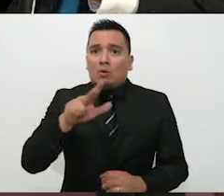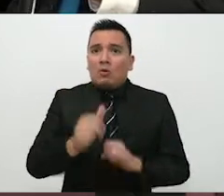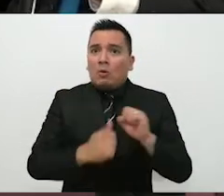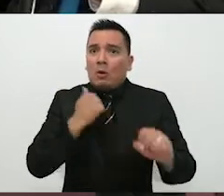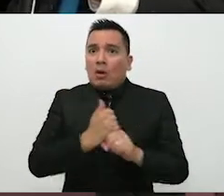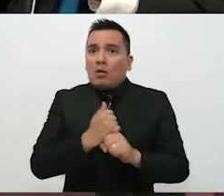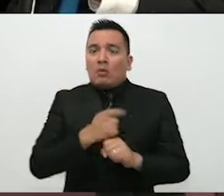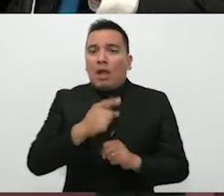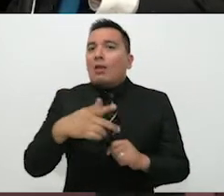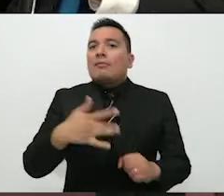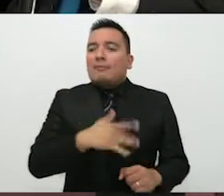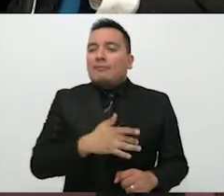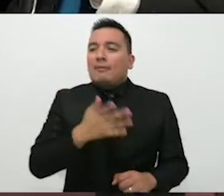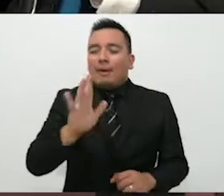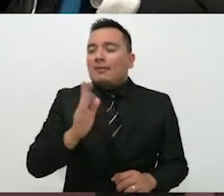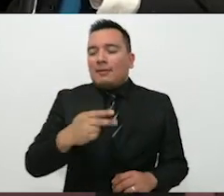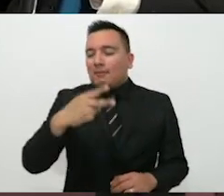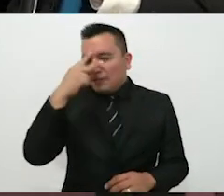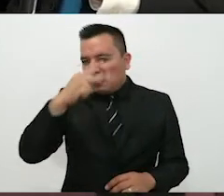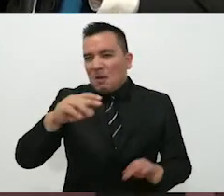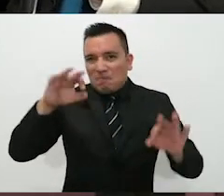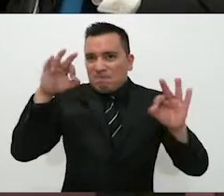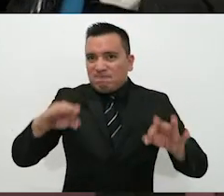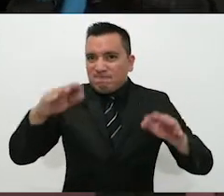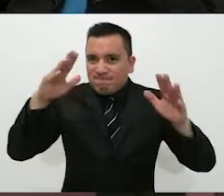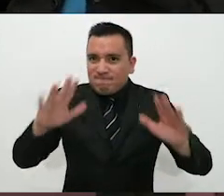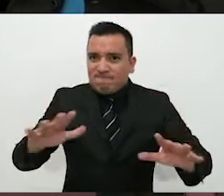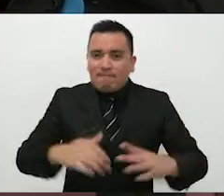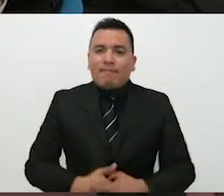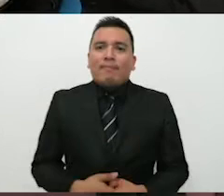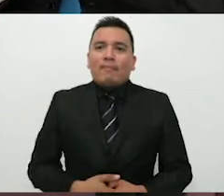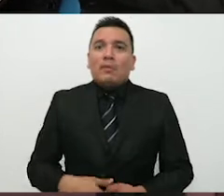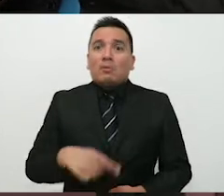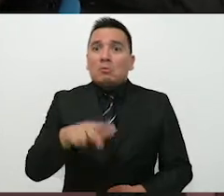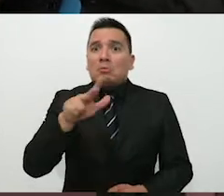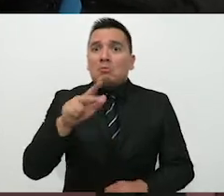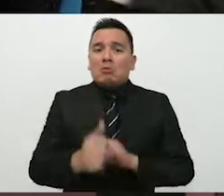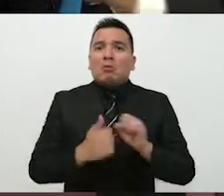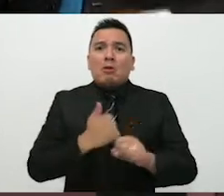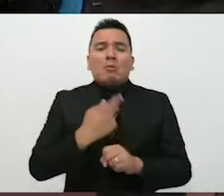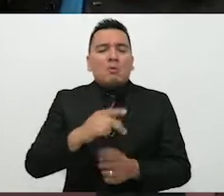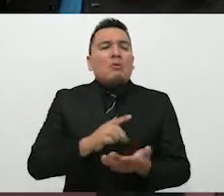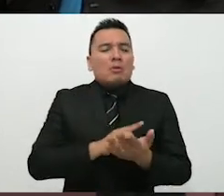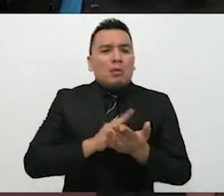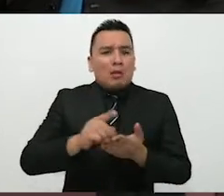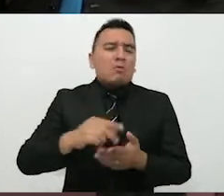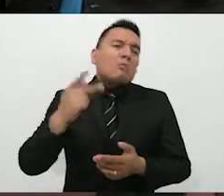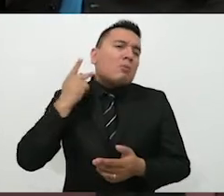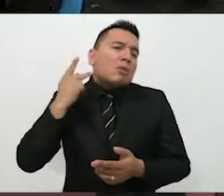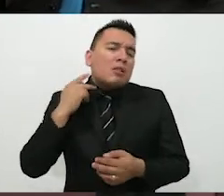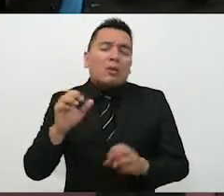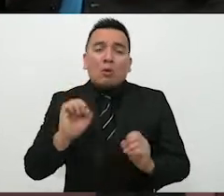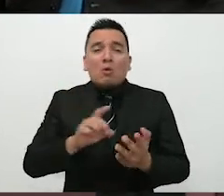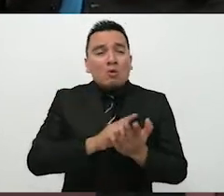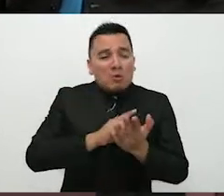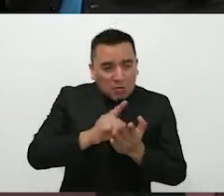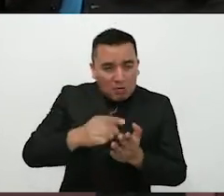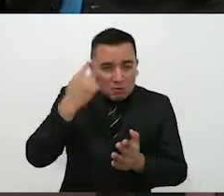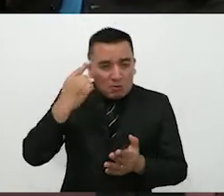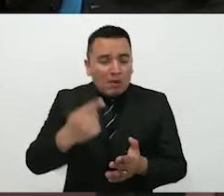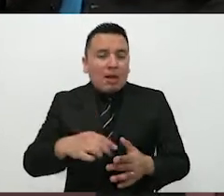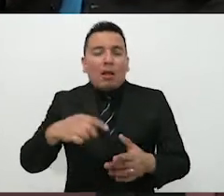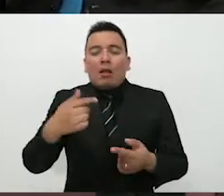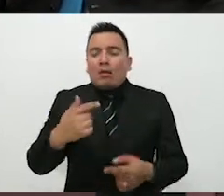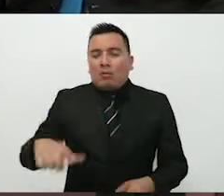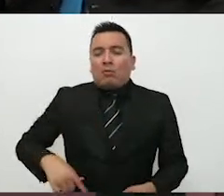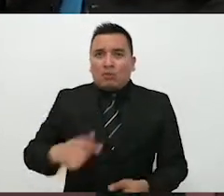A los 18 años los seres humanos están listos para ejercer sus derechos políticos, sus derechos democráticos,